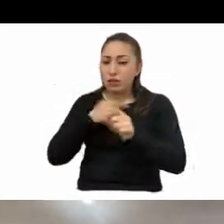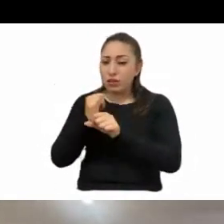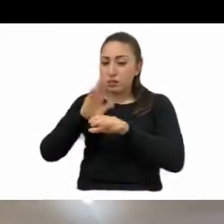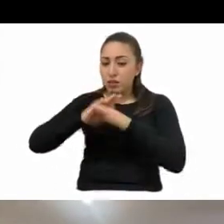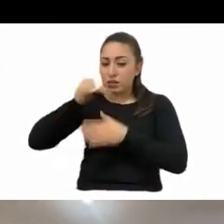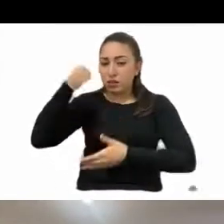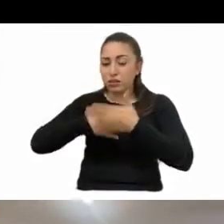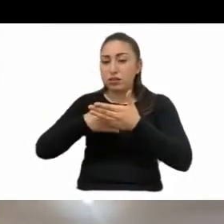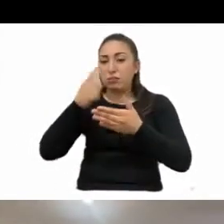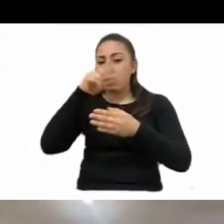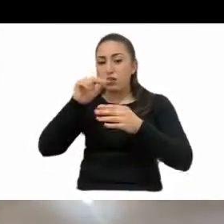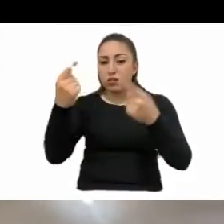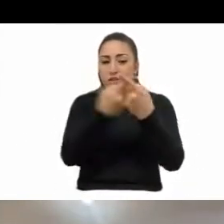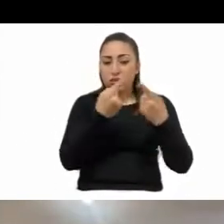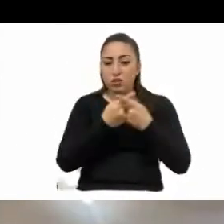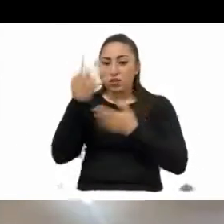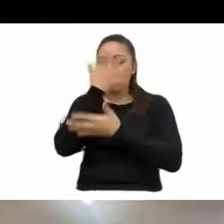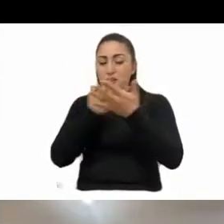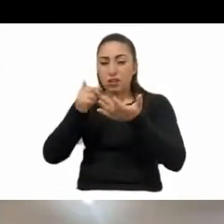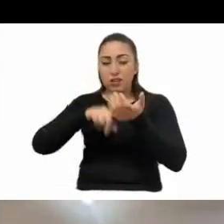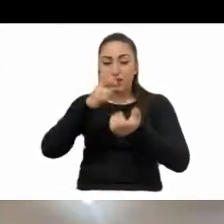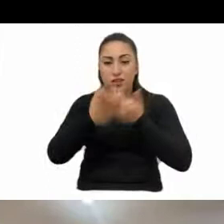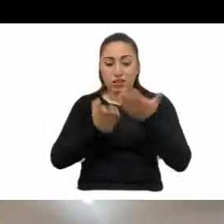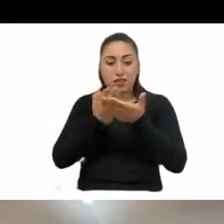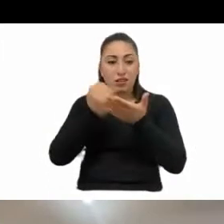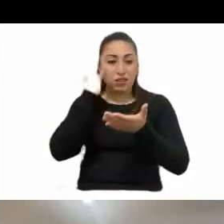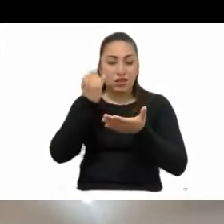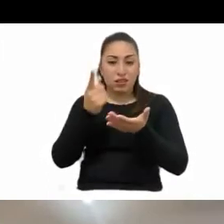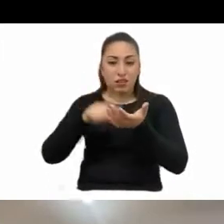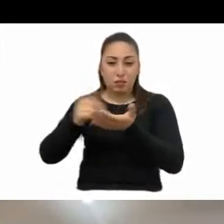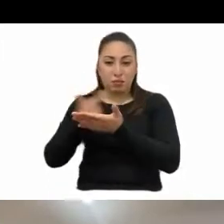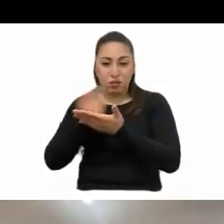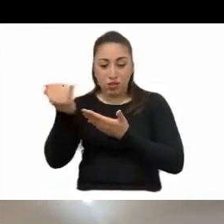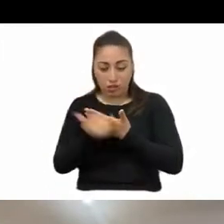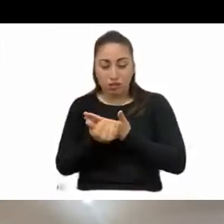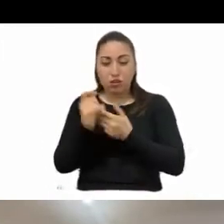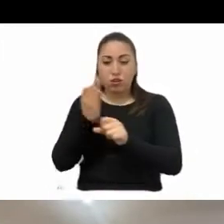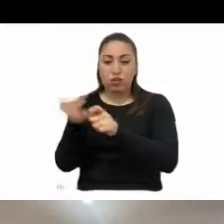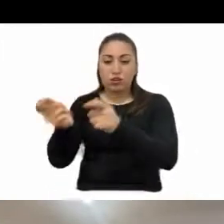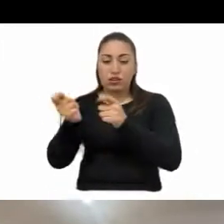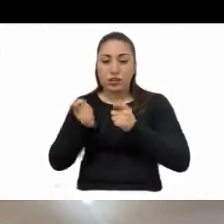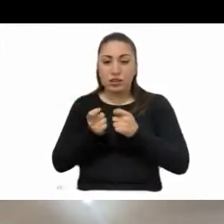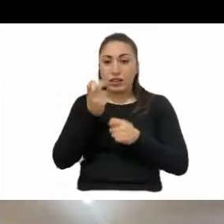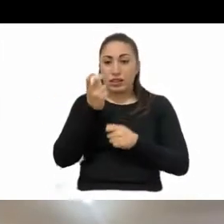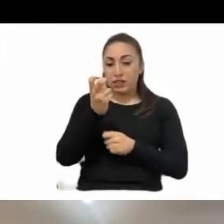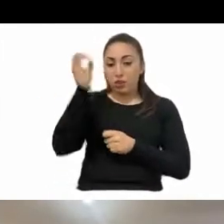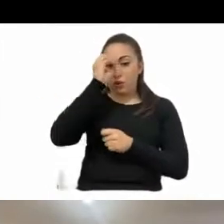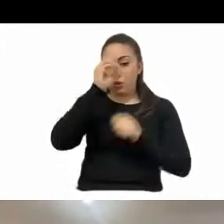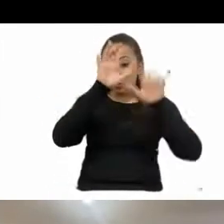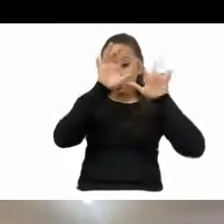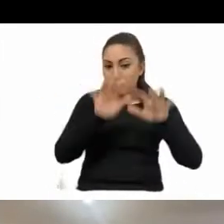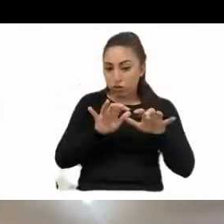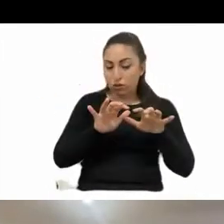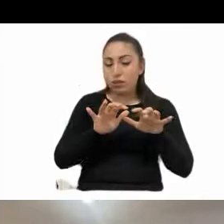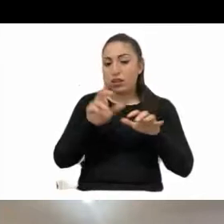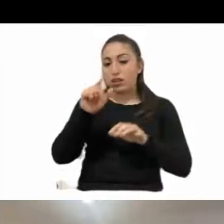la, la iniciativa, la, la, el proyecto de dictamen que, que hoy se nos pone a consideración, el proyecto de, de dictamen de opinión, porque es un